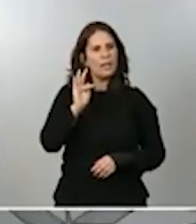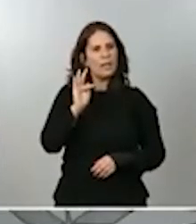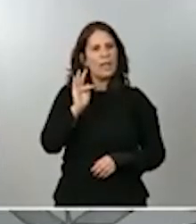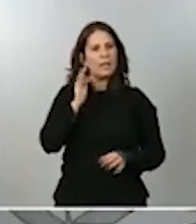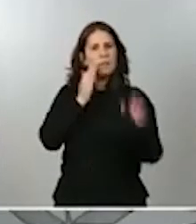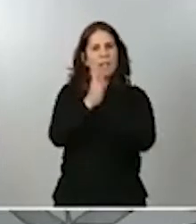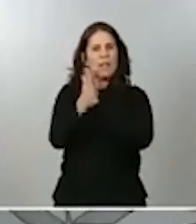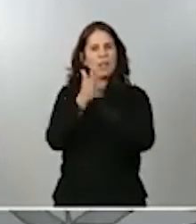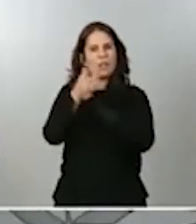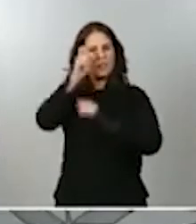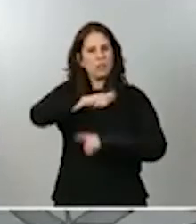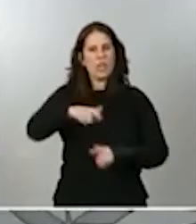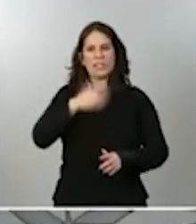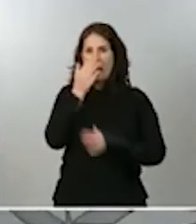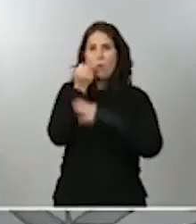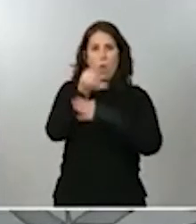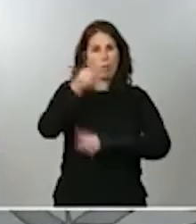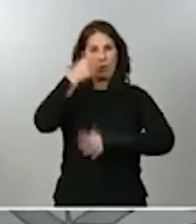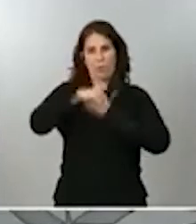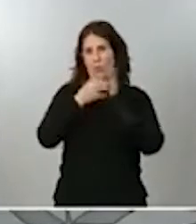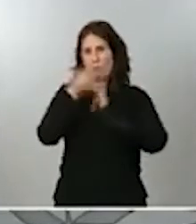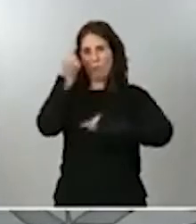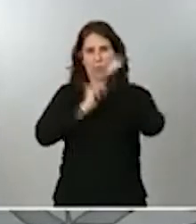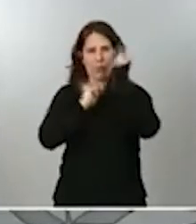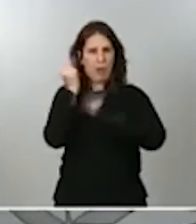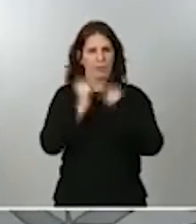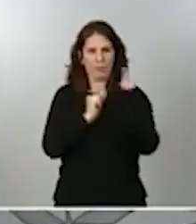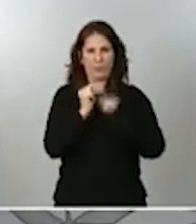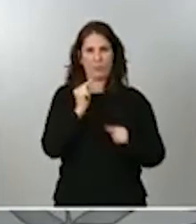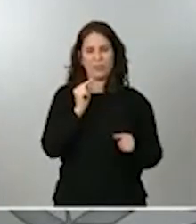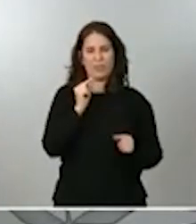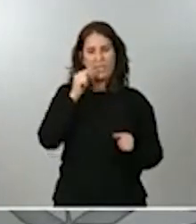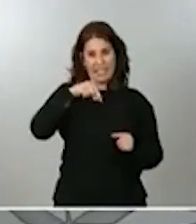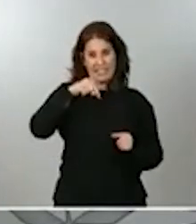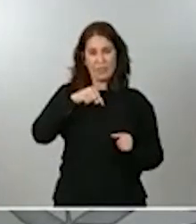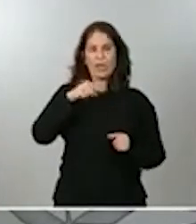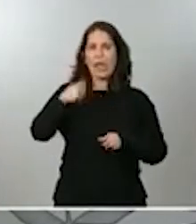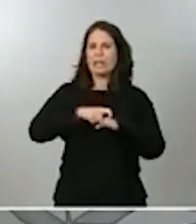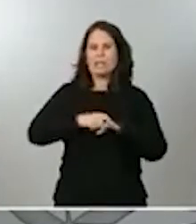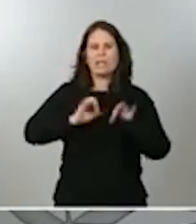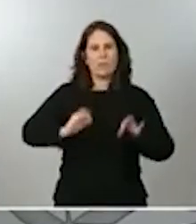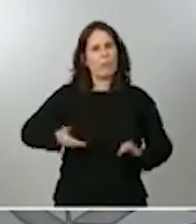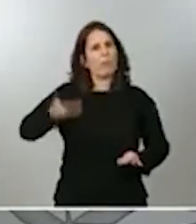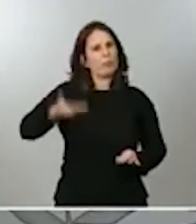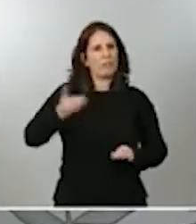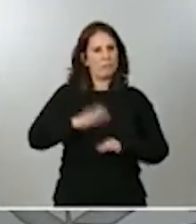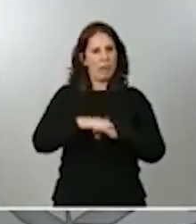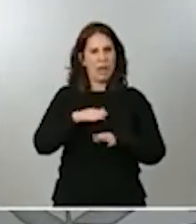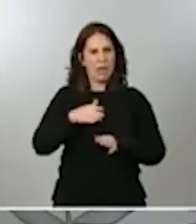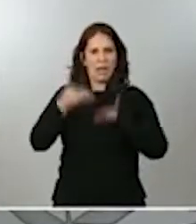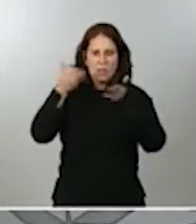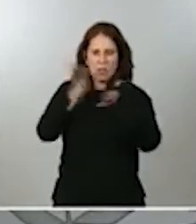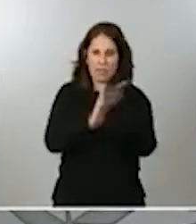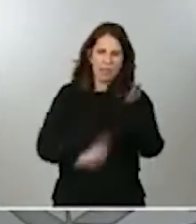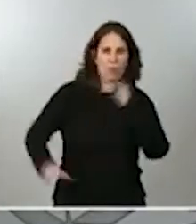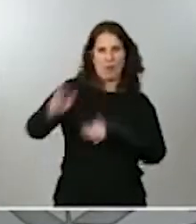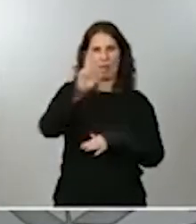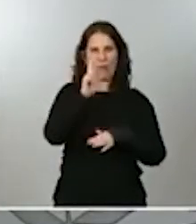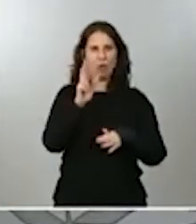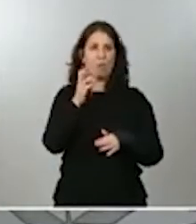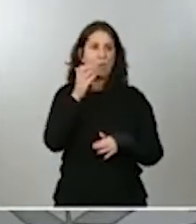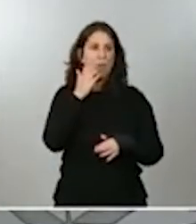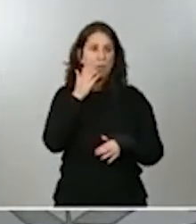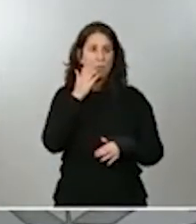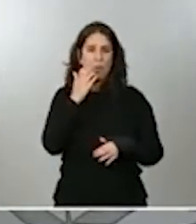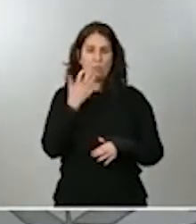con una característica muy importante para contribuir a la recuperación, entre ellos la incorporación de los 25.000